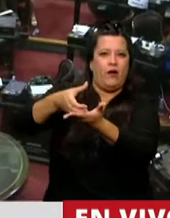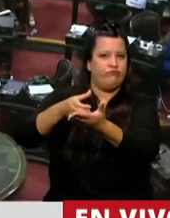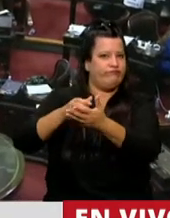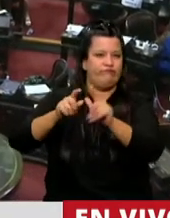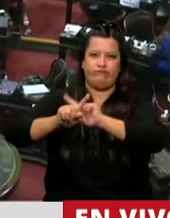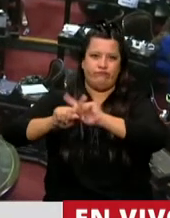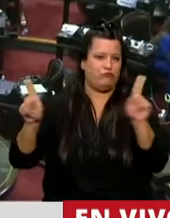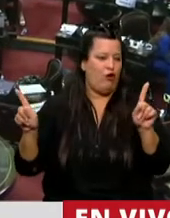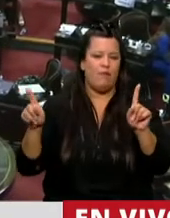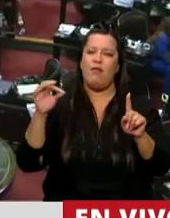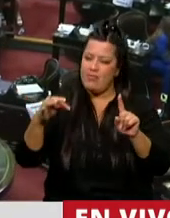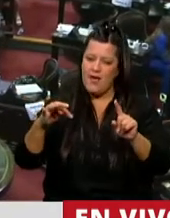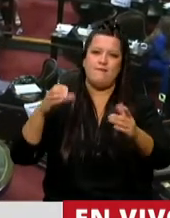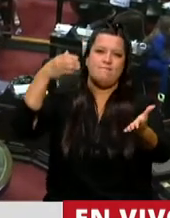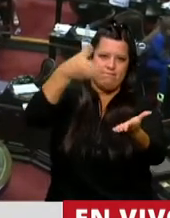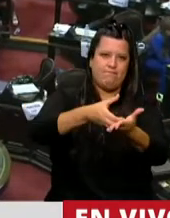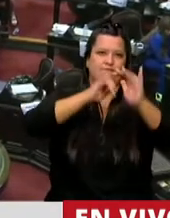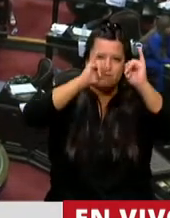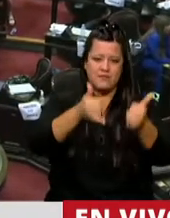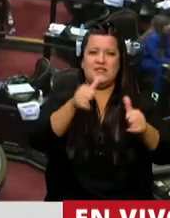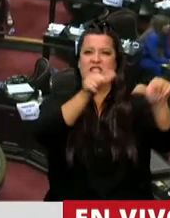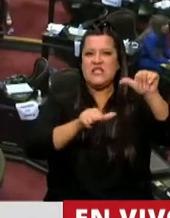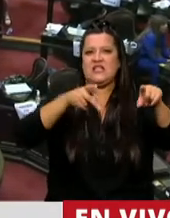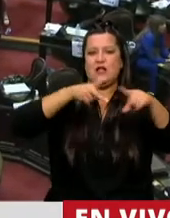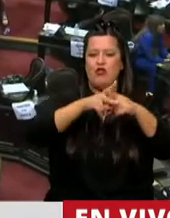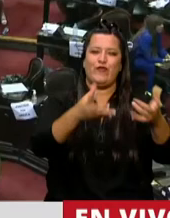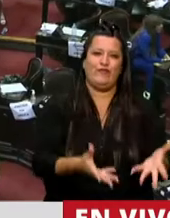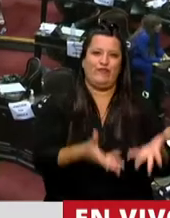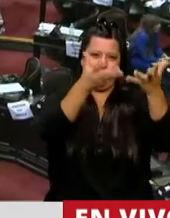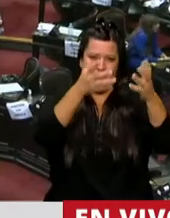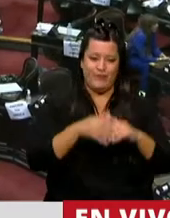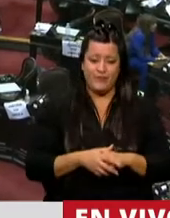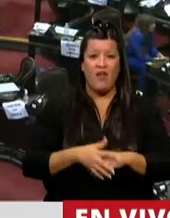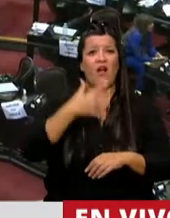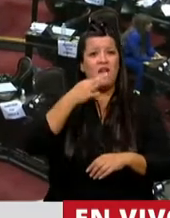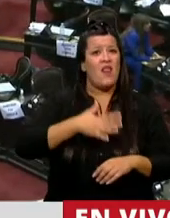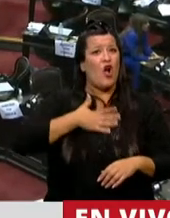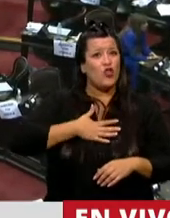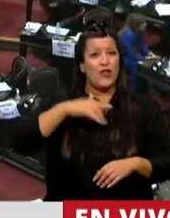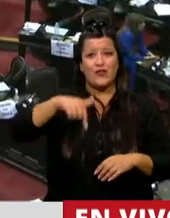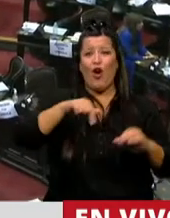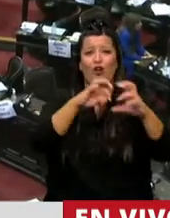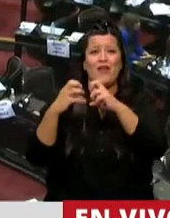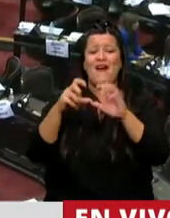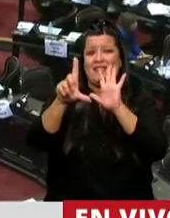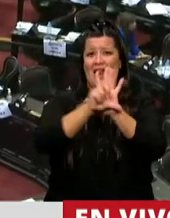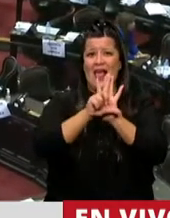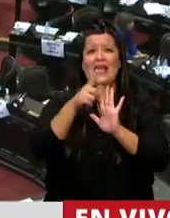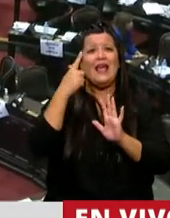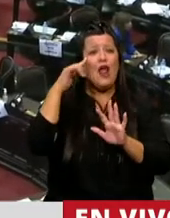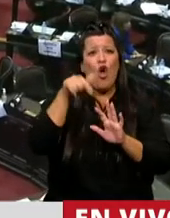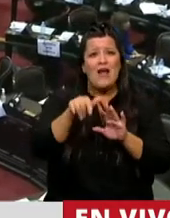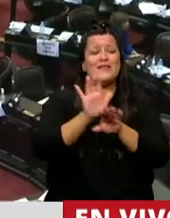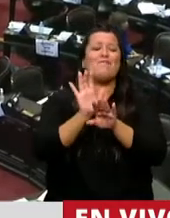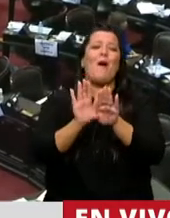renuncia al desarrollo de la ciencia y la tecnología en nuestro país. La verdad que celebro que estemos tratando esta ley porque creo que es un paso más